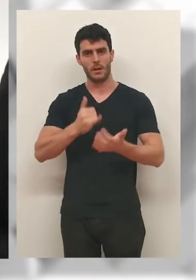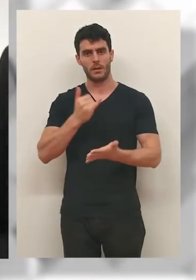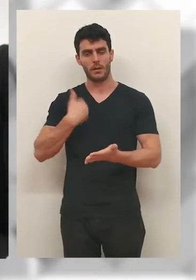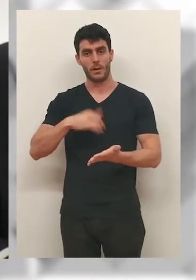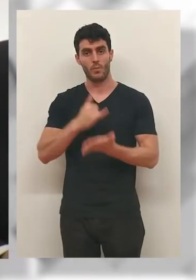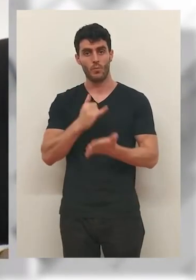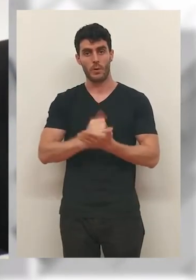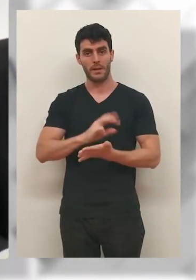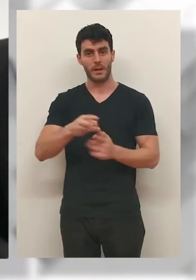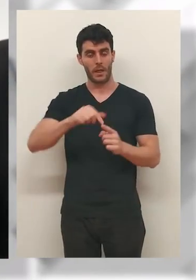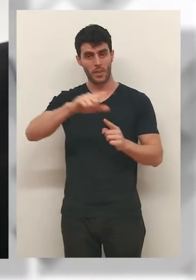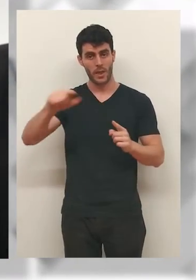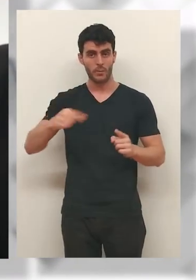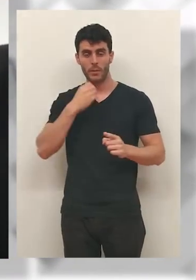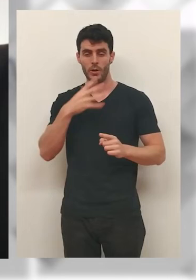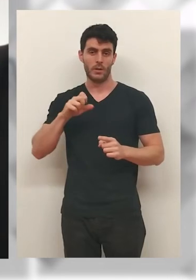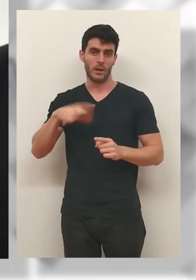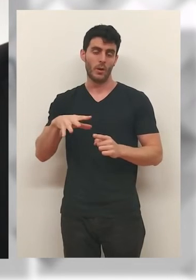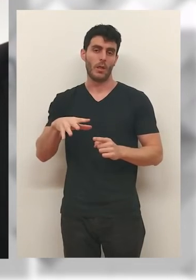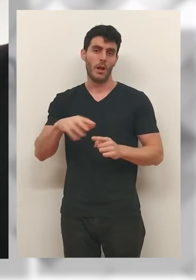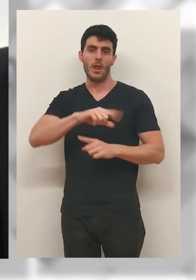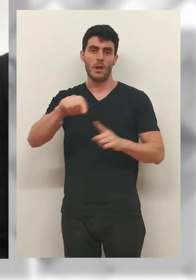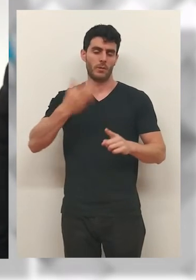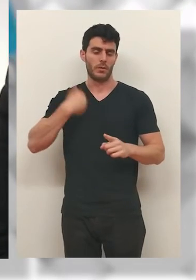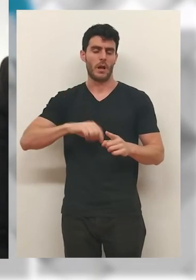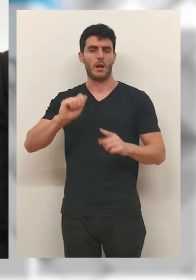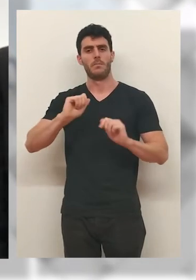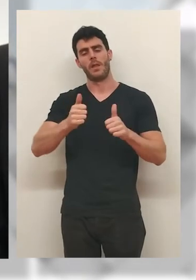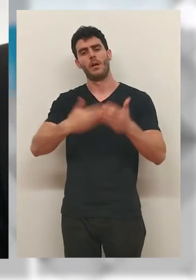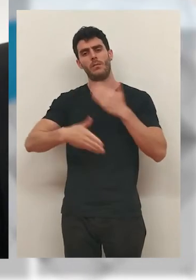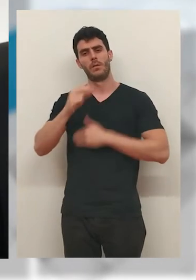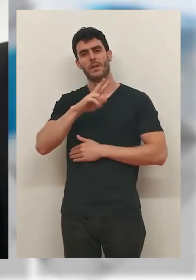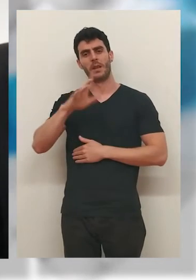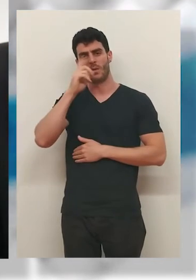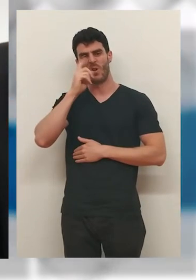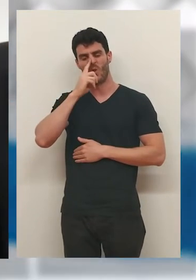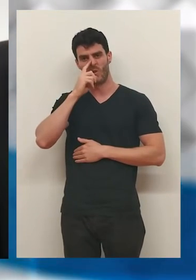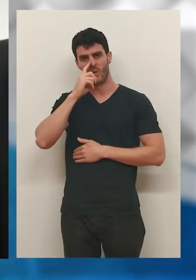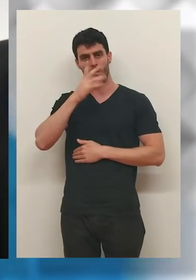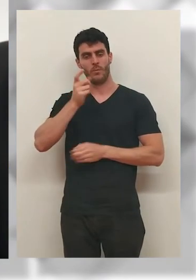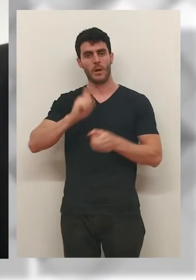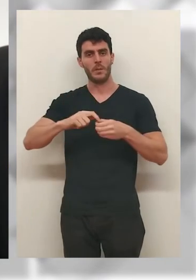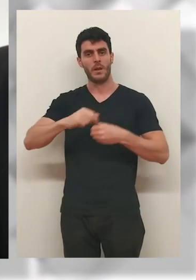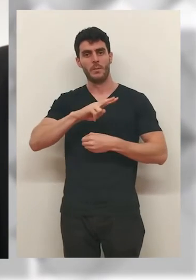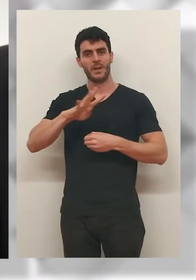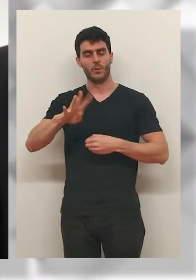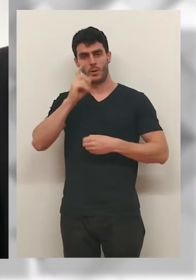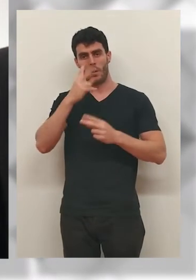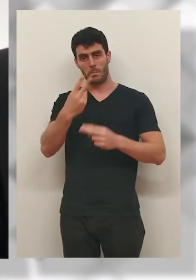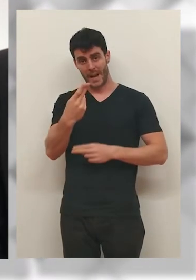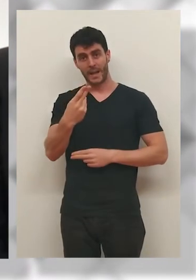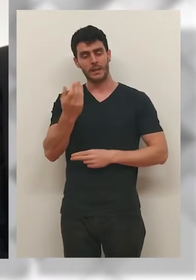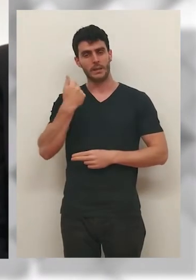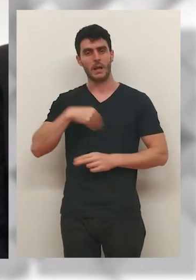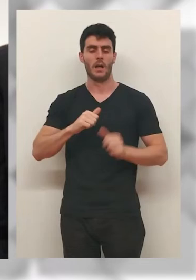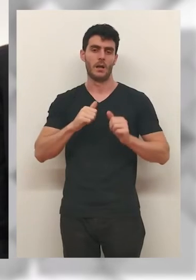Hemos comenzado ya una prueba del tercer circuito, del 14 circuito de voleibol a Logroño. La comenzamos el pasado día 25 de junio con